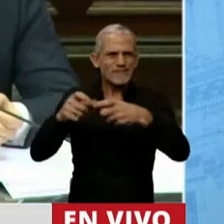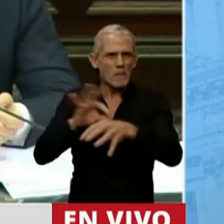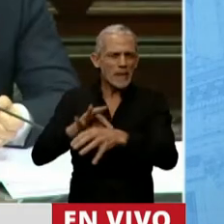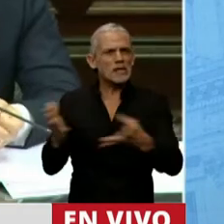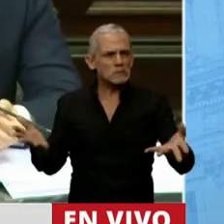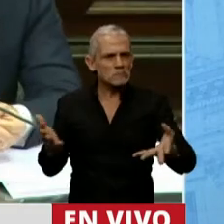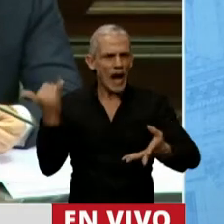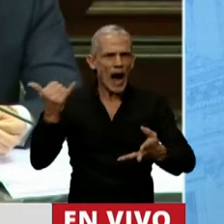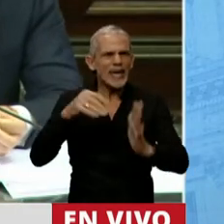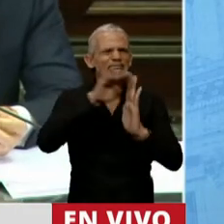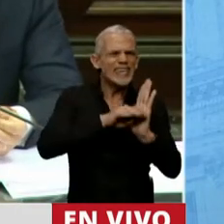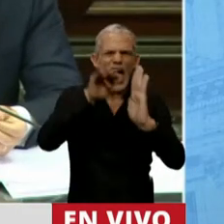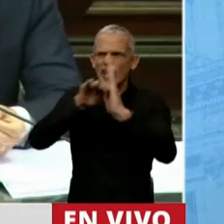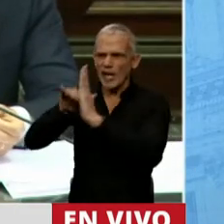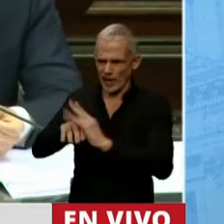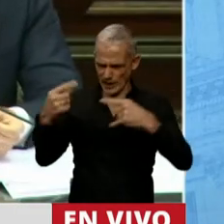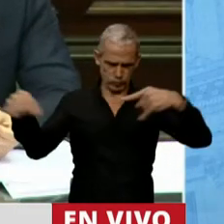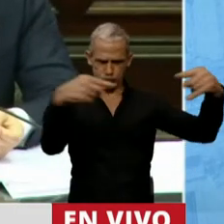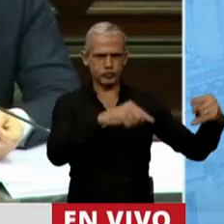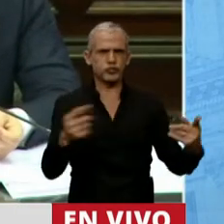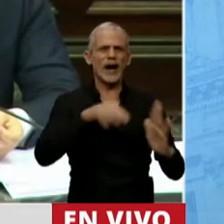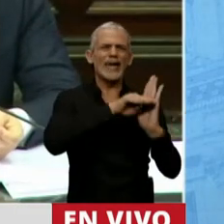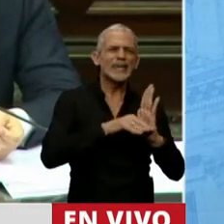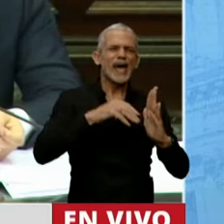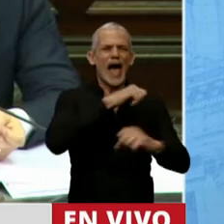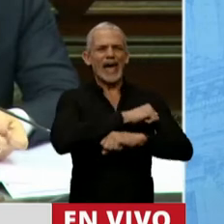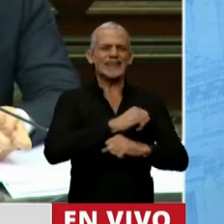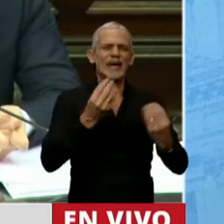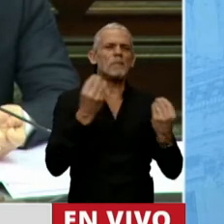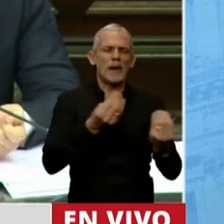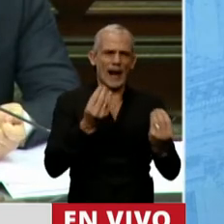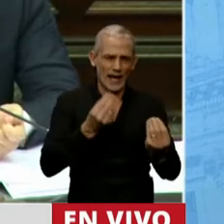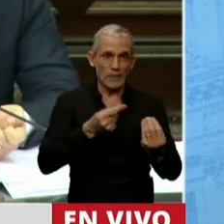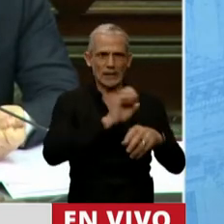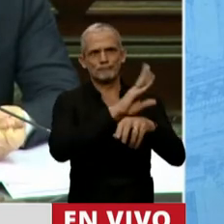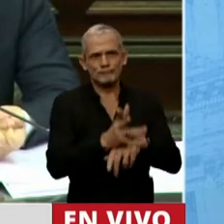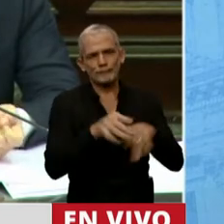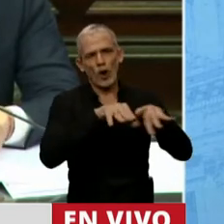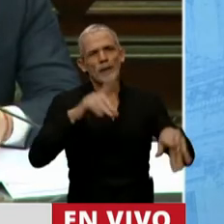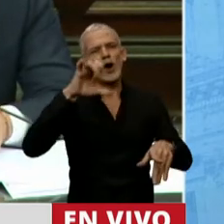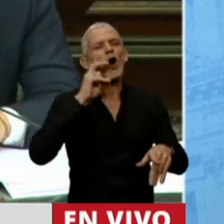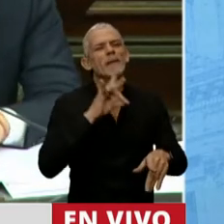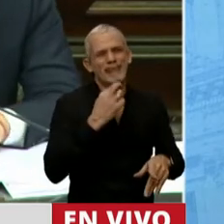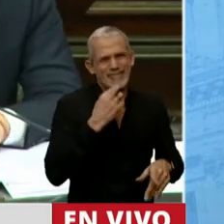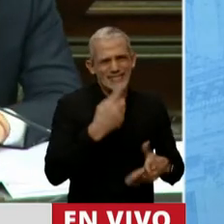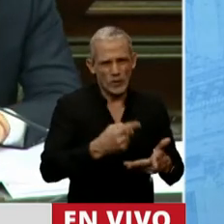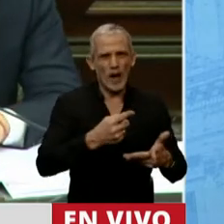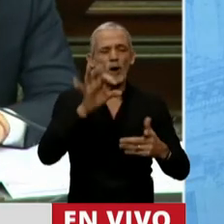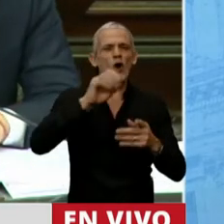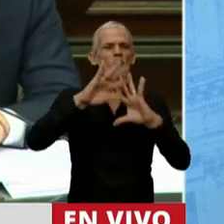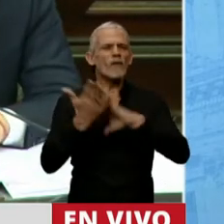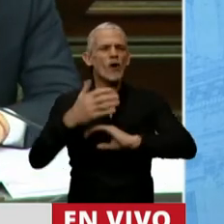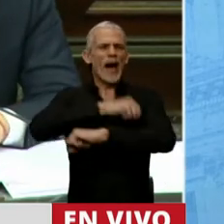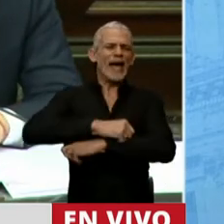circulando diversas guías, Ministro, bioéticas, como la guía ética para la atención durante la pandemia del COVID-19 y el marco bioético